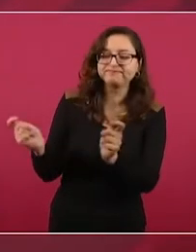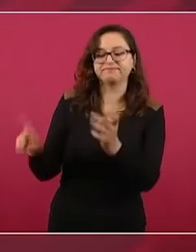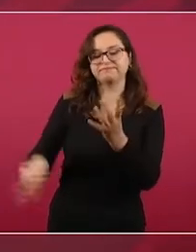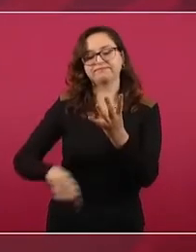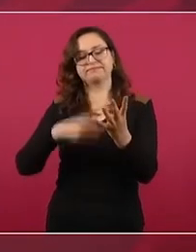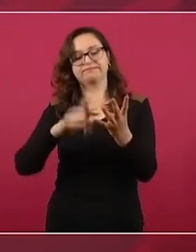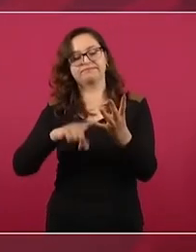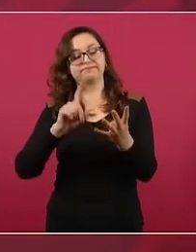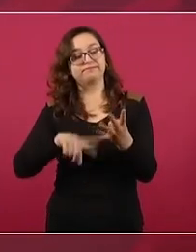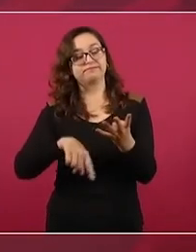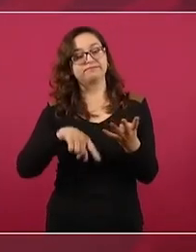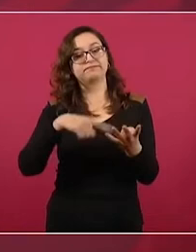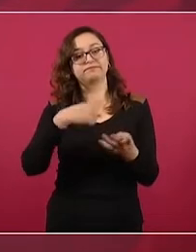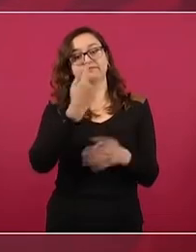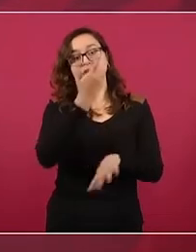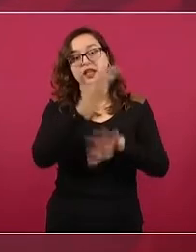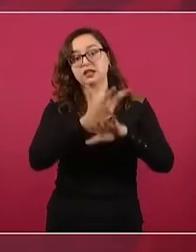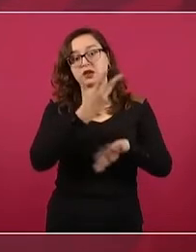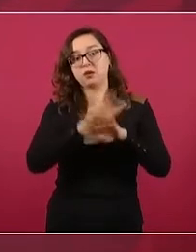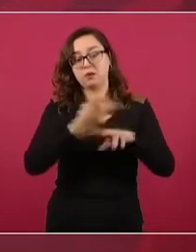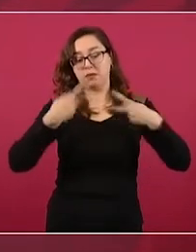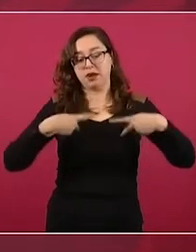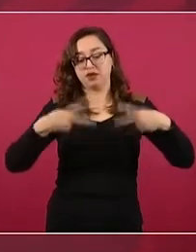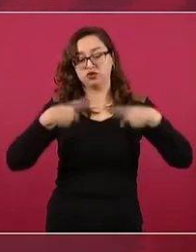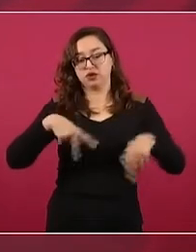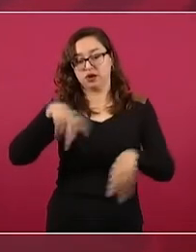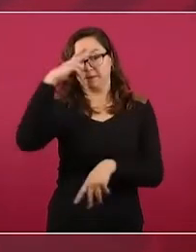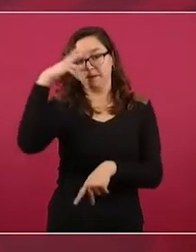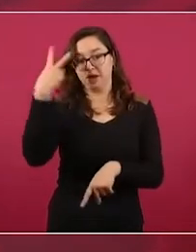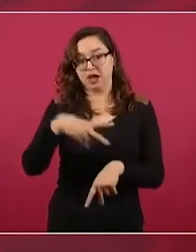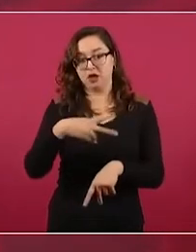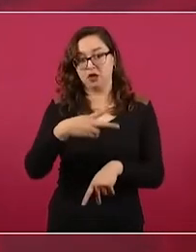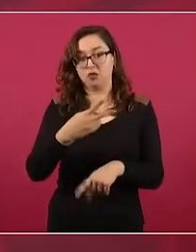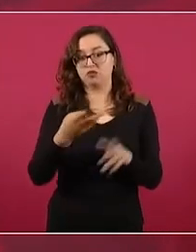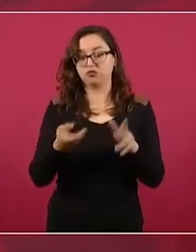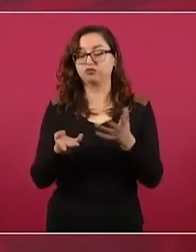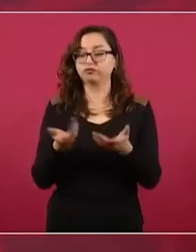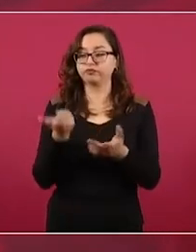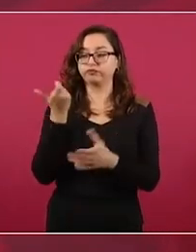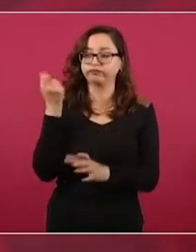Todo eso nos ha permitido que abajo